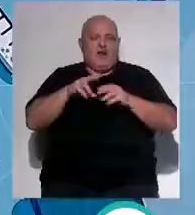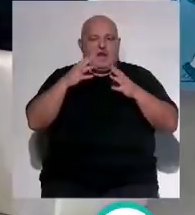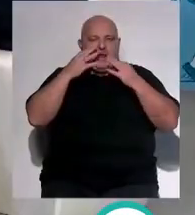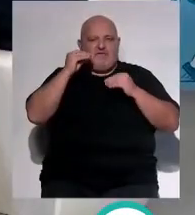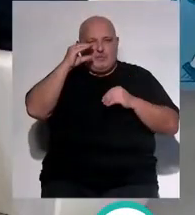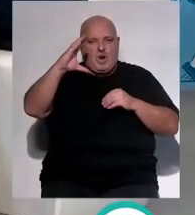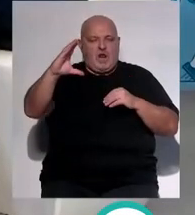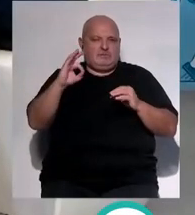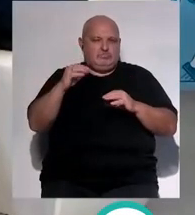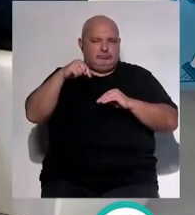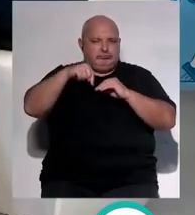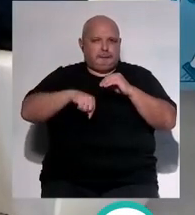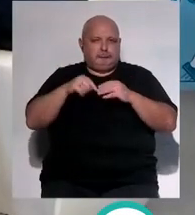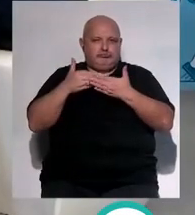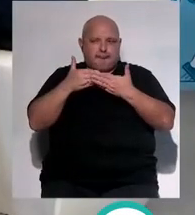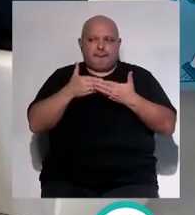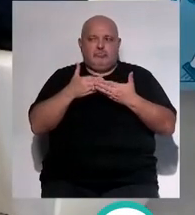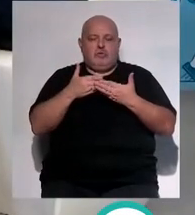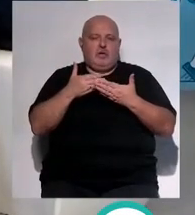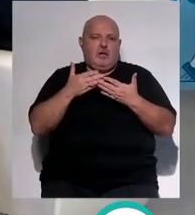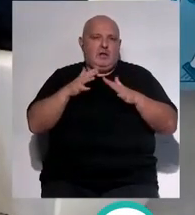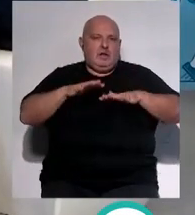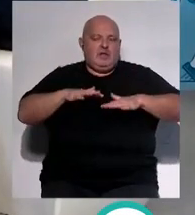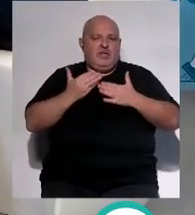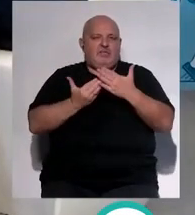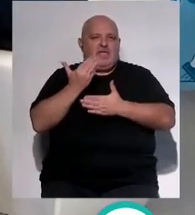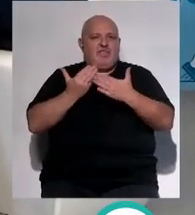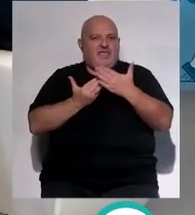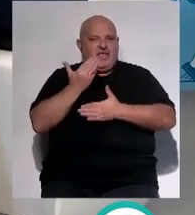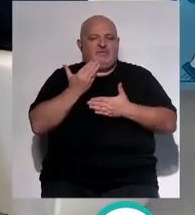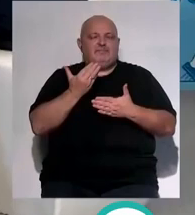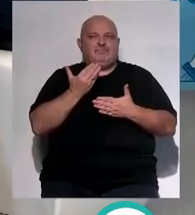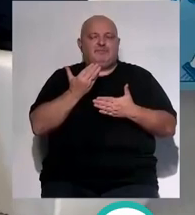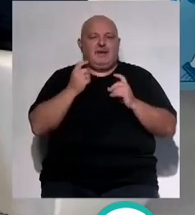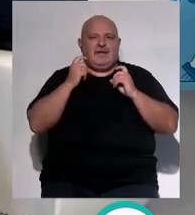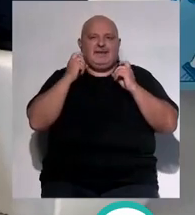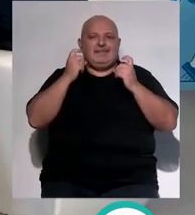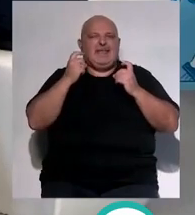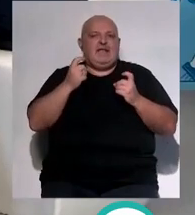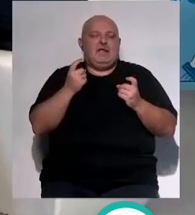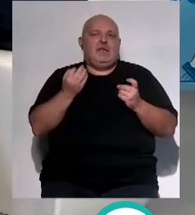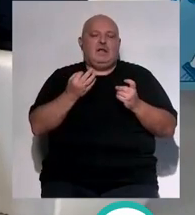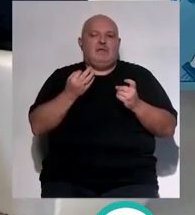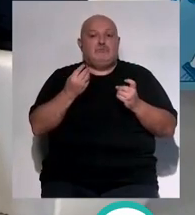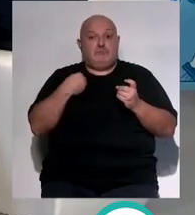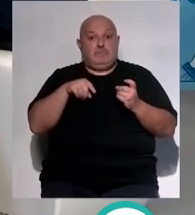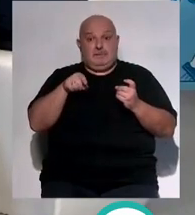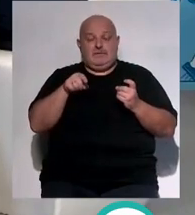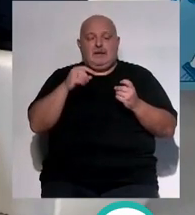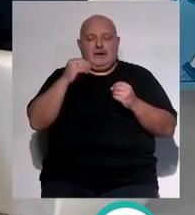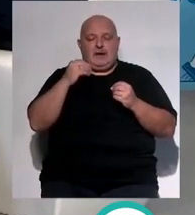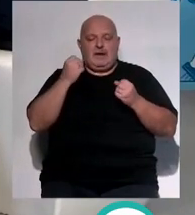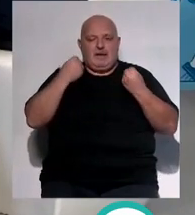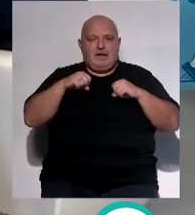paciente a una serie de situaciones en las que se podría encontrar en su día a día e intentamos que a través como digo de la